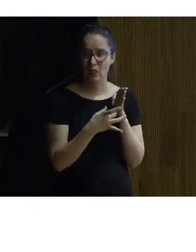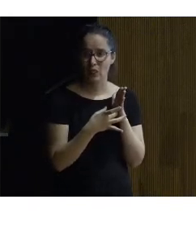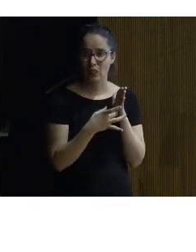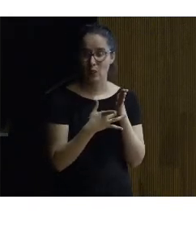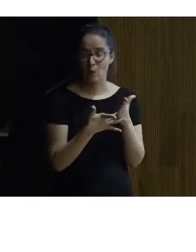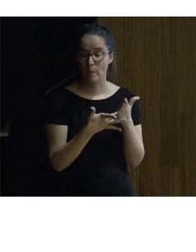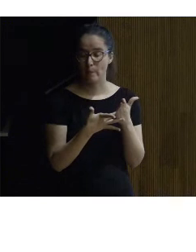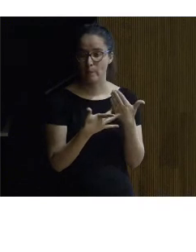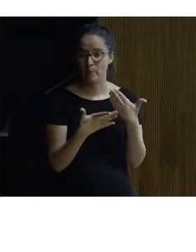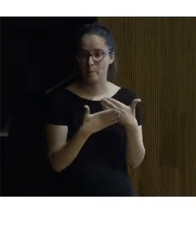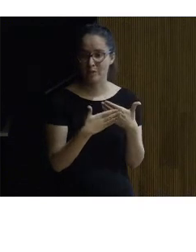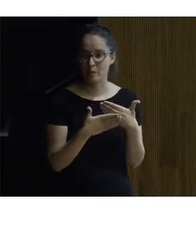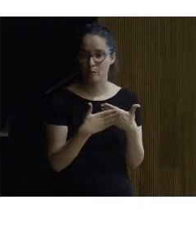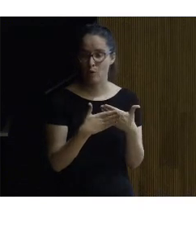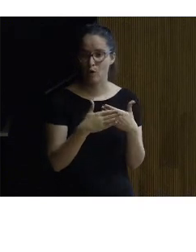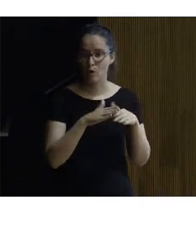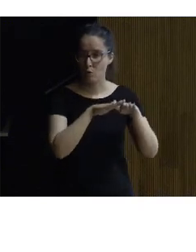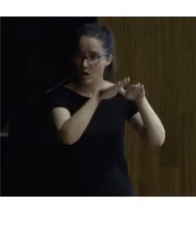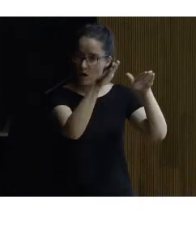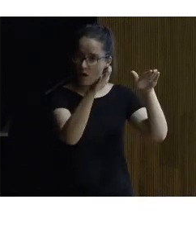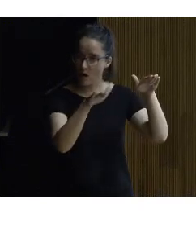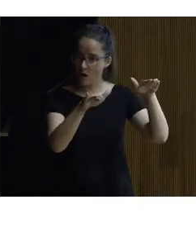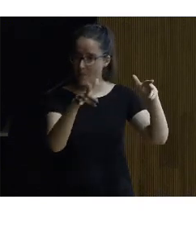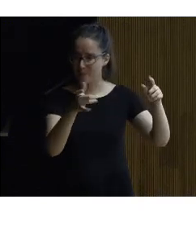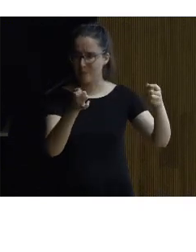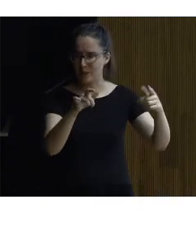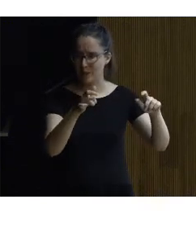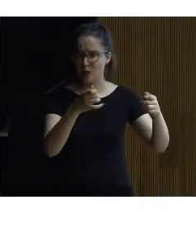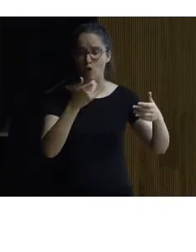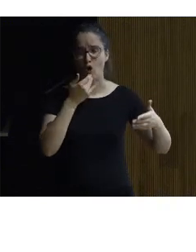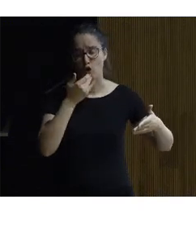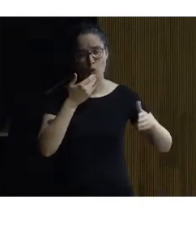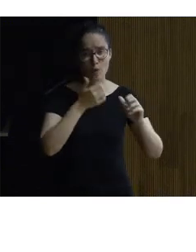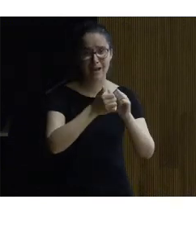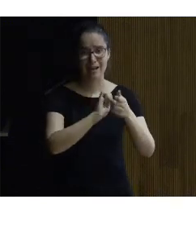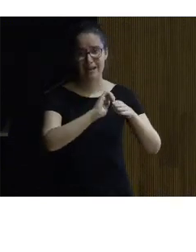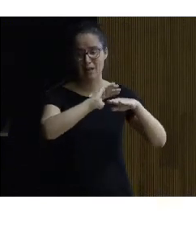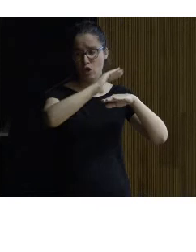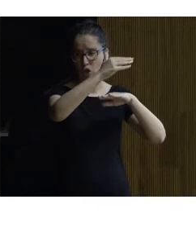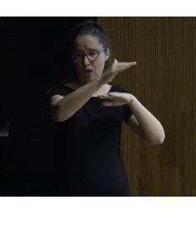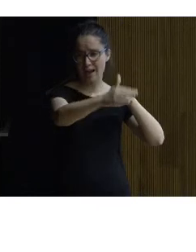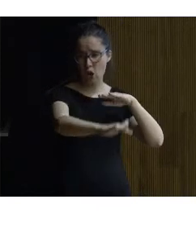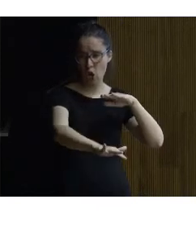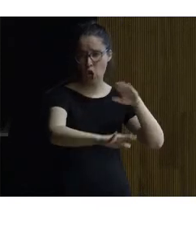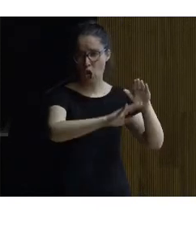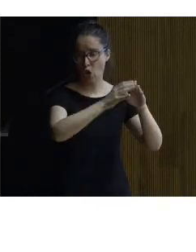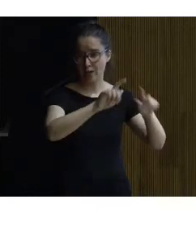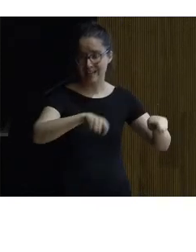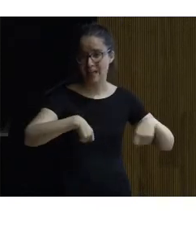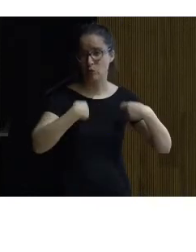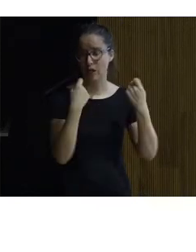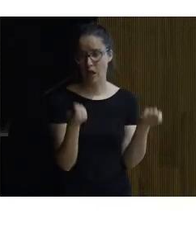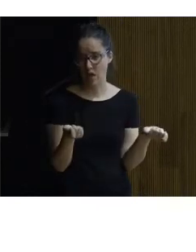presencia de un bajo relieve o sea que fuera realmente como la recreación geológica de una naturaleza